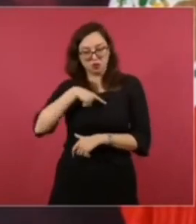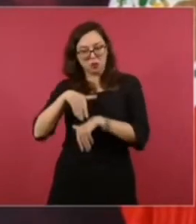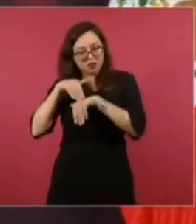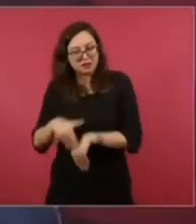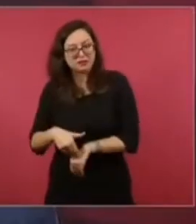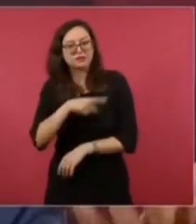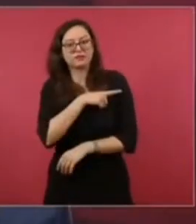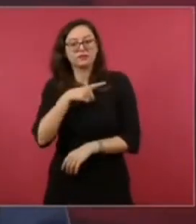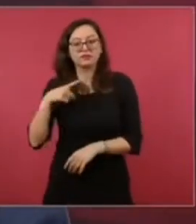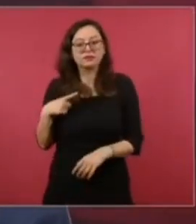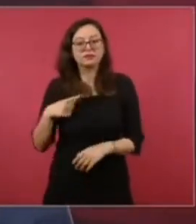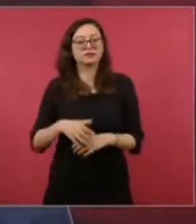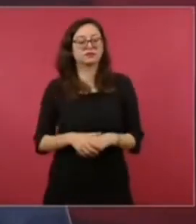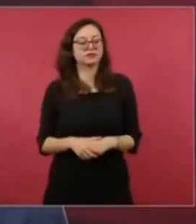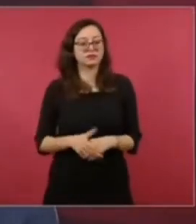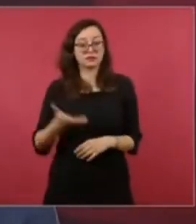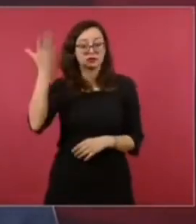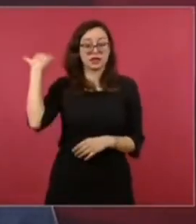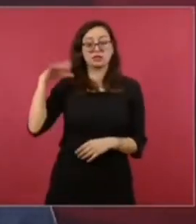¿Quién nos paga? El pueblo.